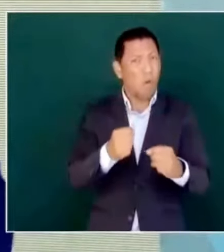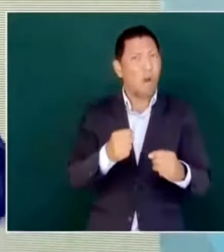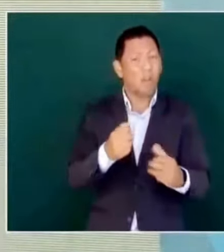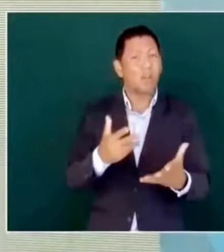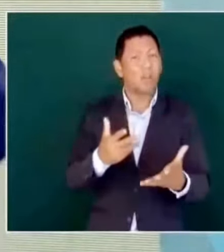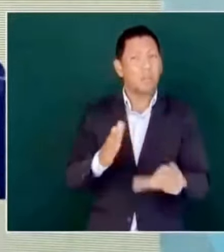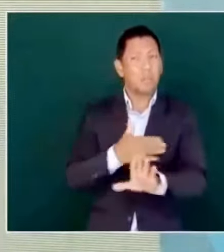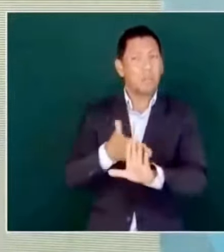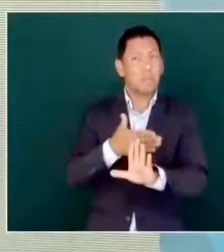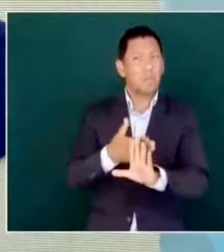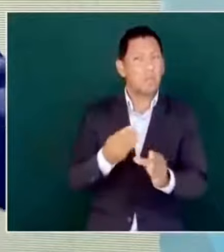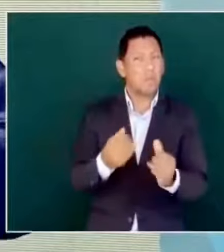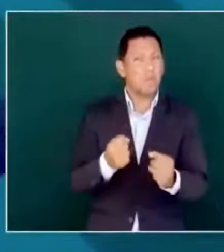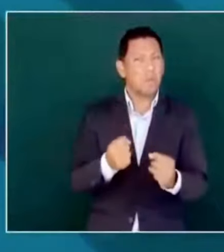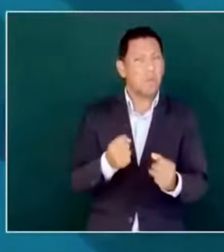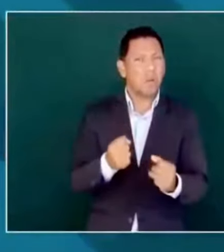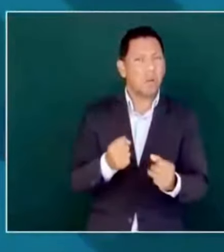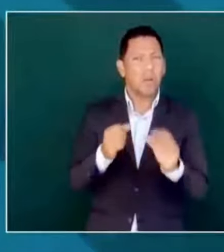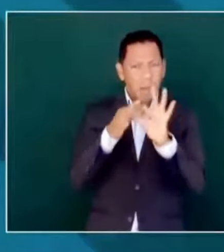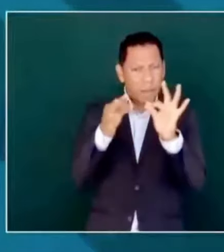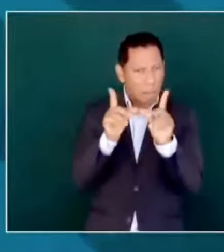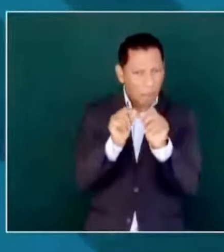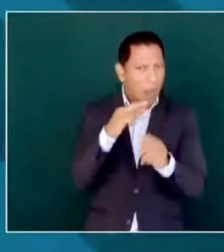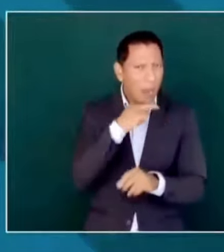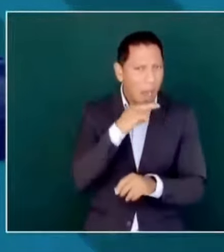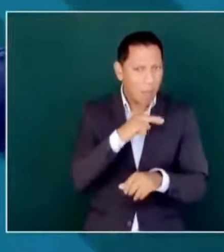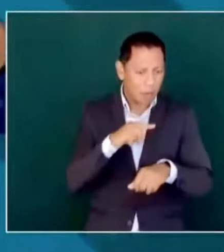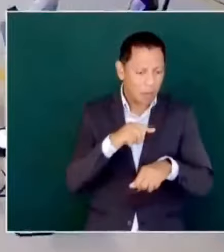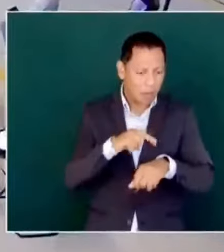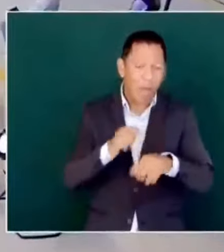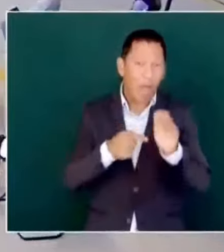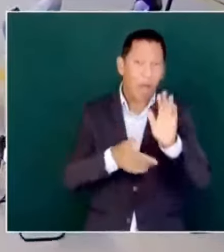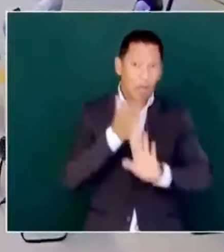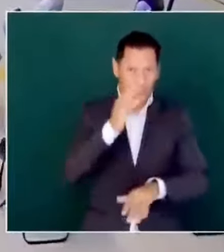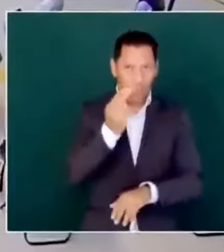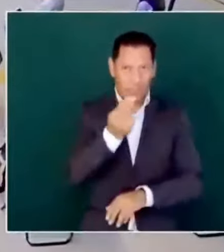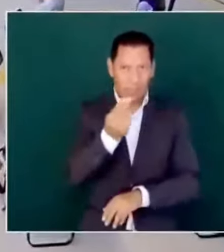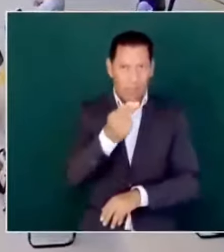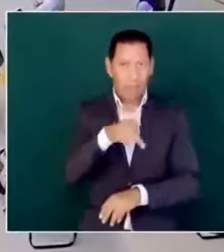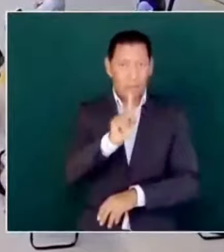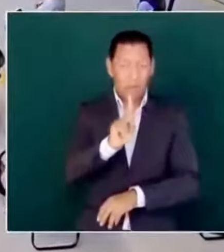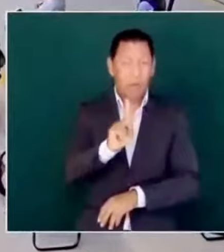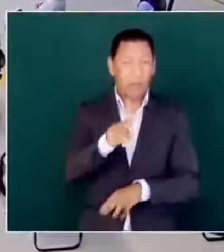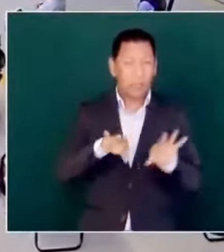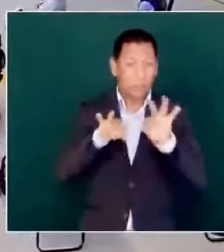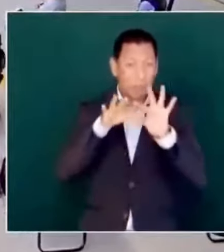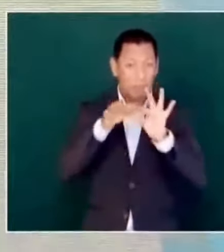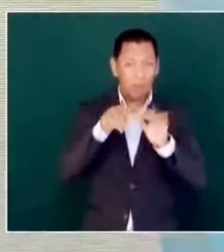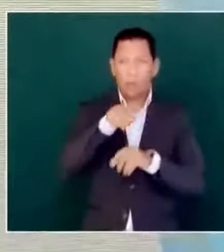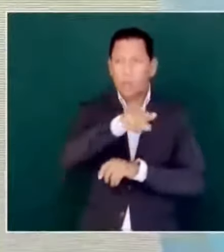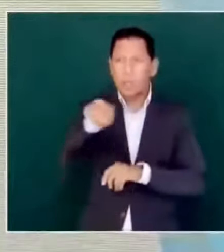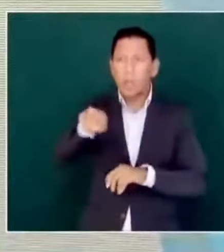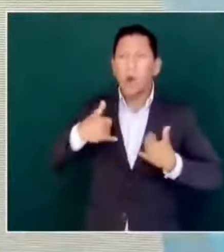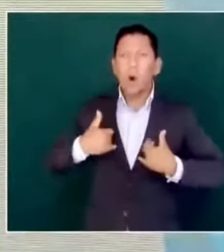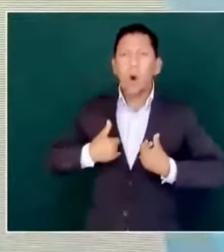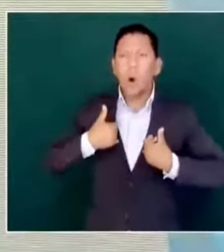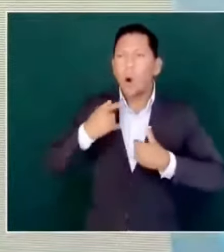se los cuento rápido, ya tenemos que ir, pero es interesante para los jóvenes.